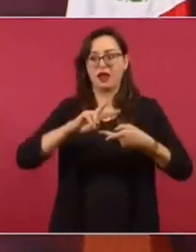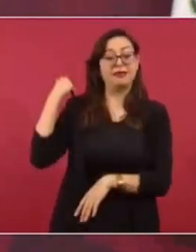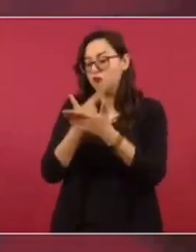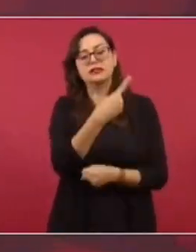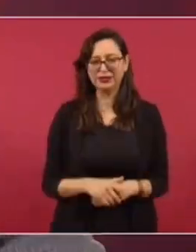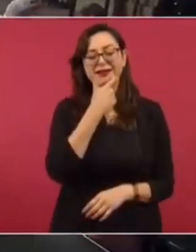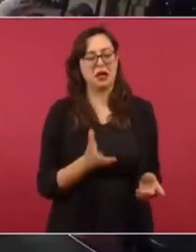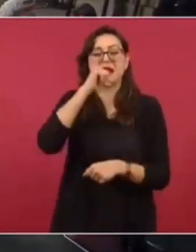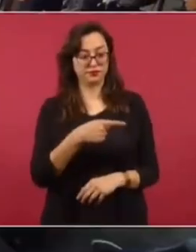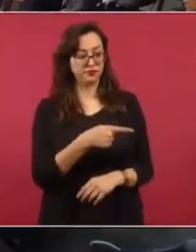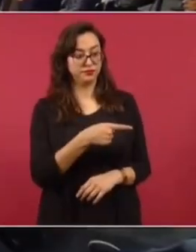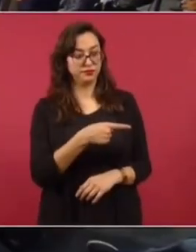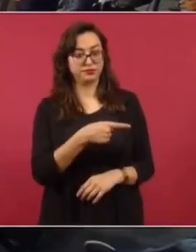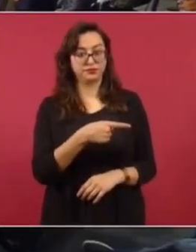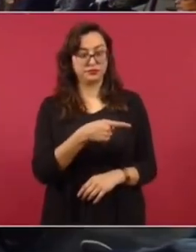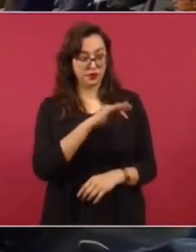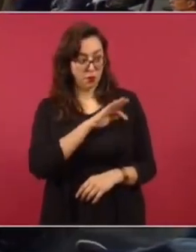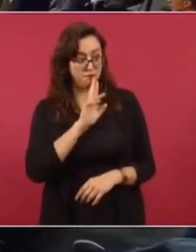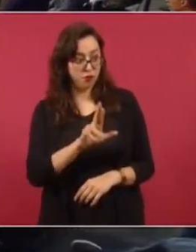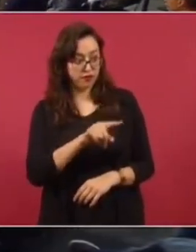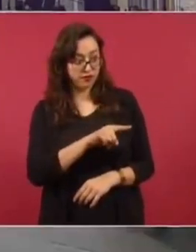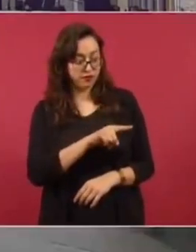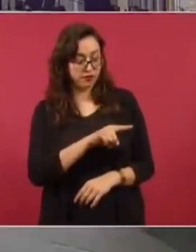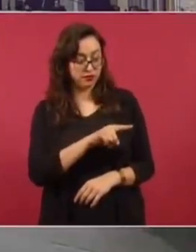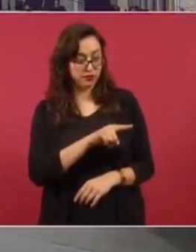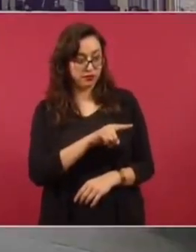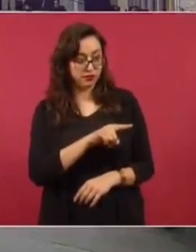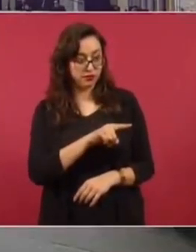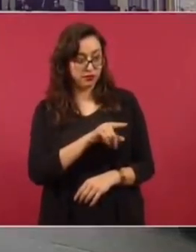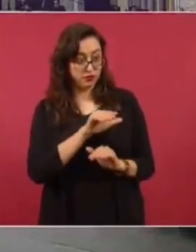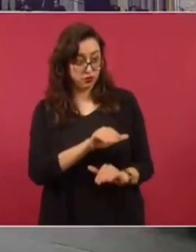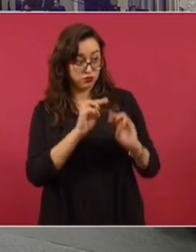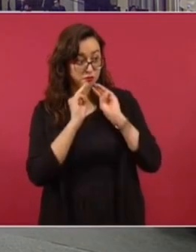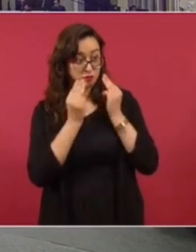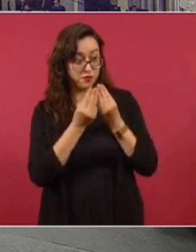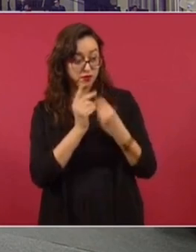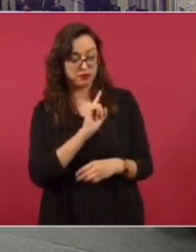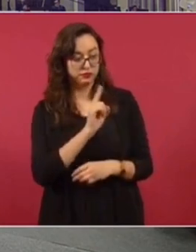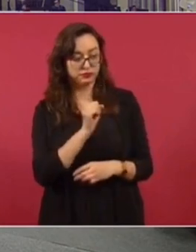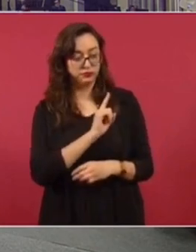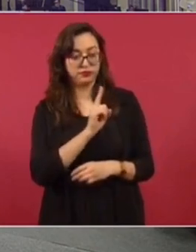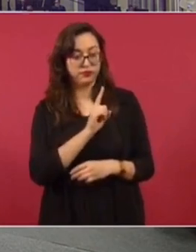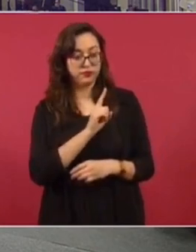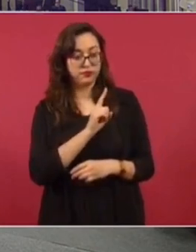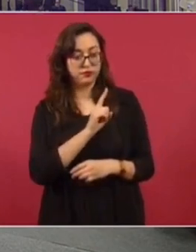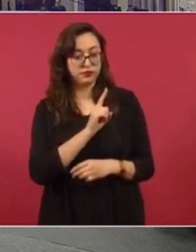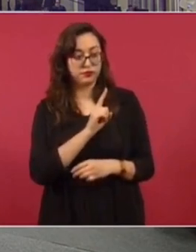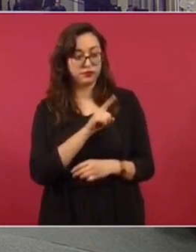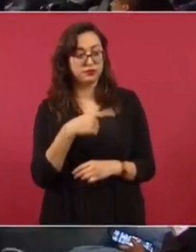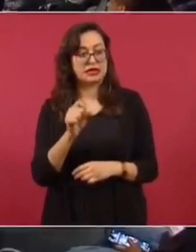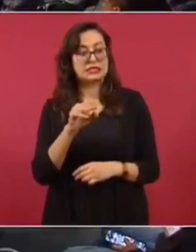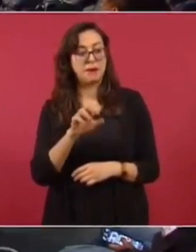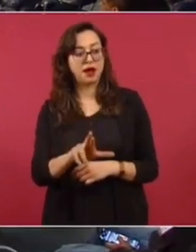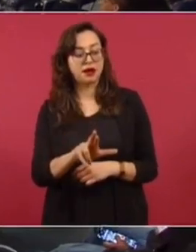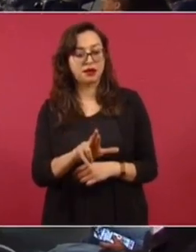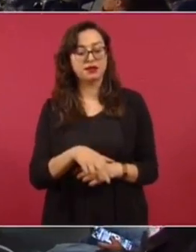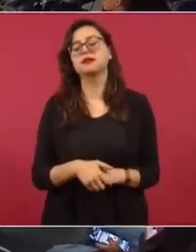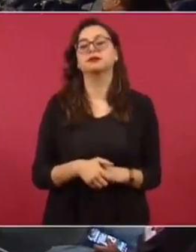Unos momentos después. ¿Puede usted contestar? No, no, es Marín.